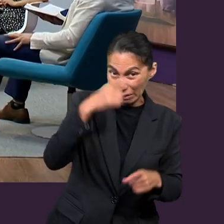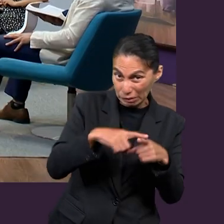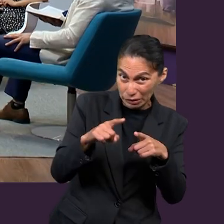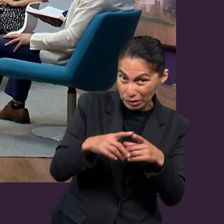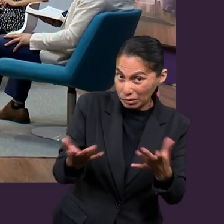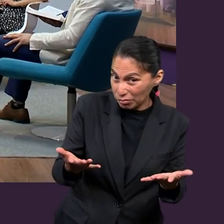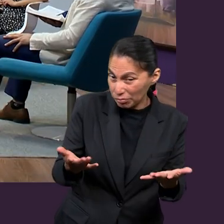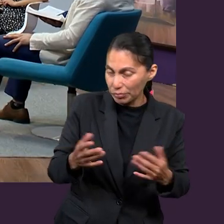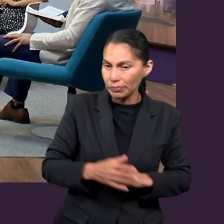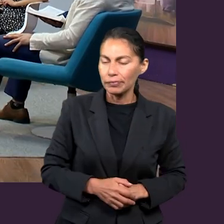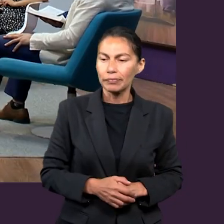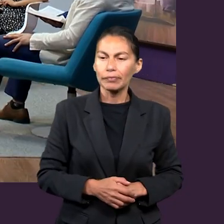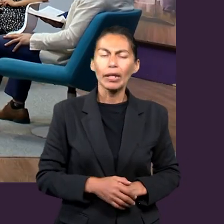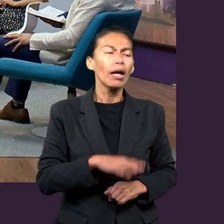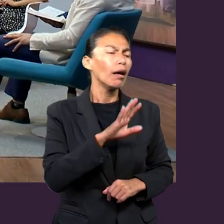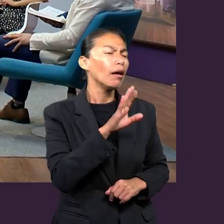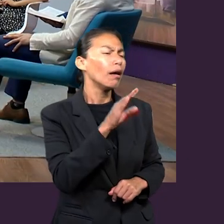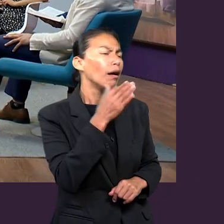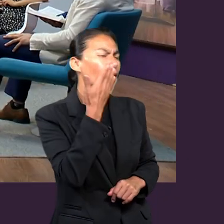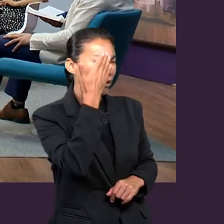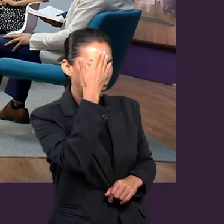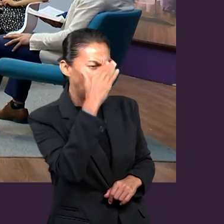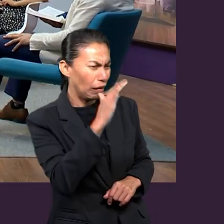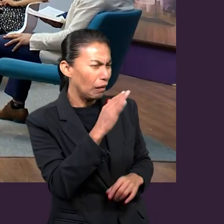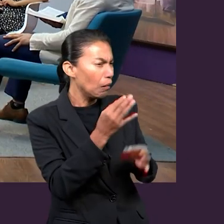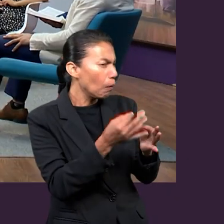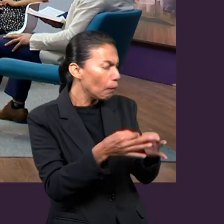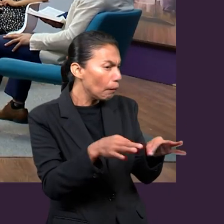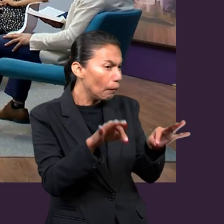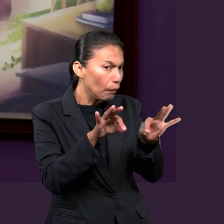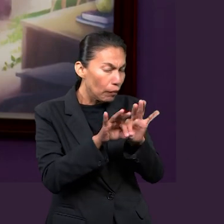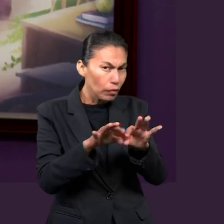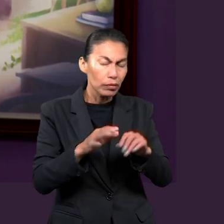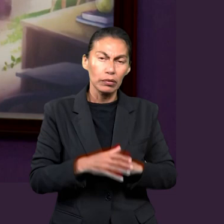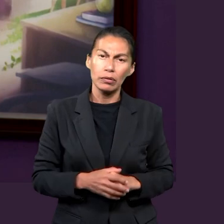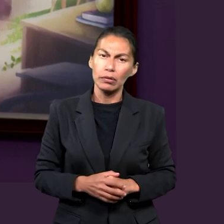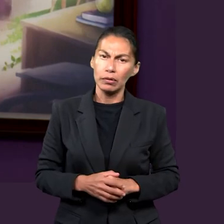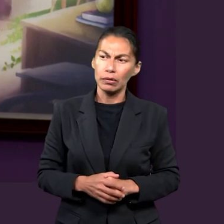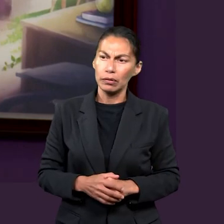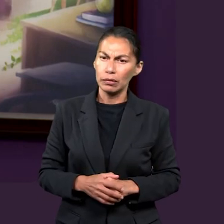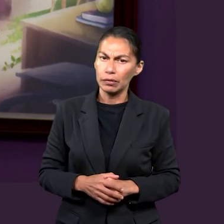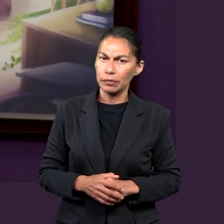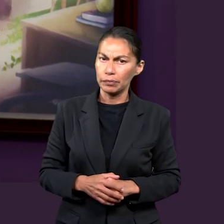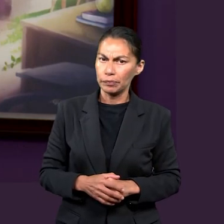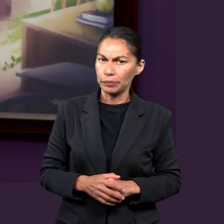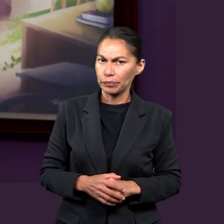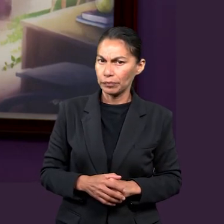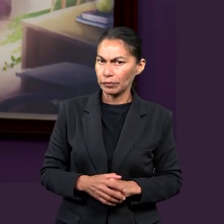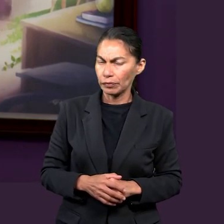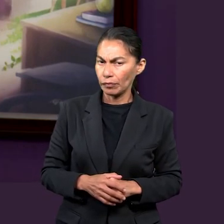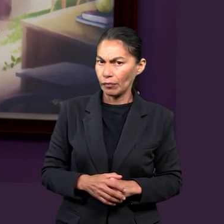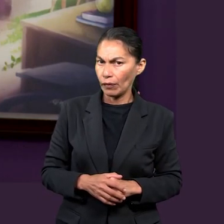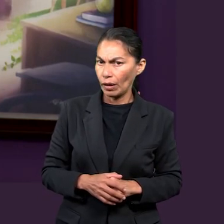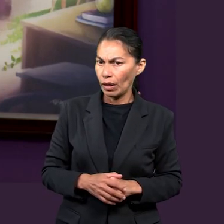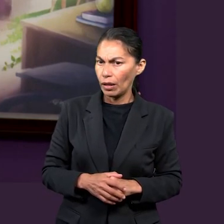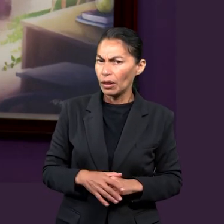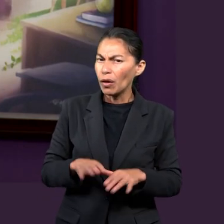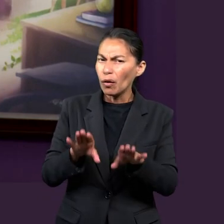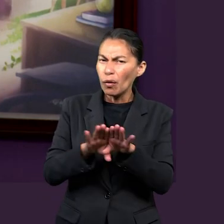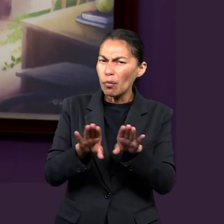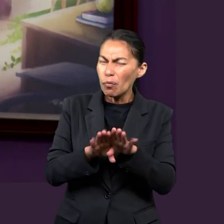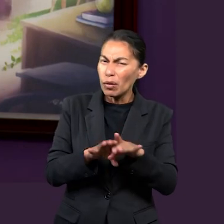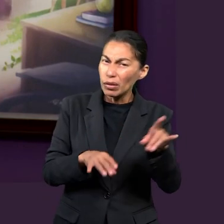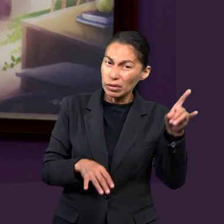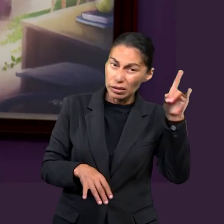encontrado? ¿Tenéis alguna experiencia? ¿Sabe que es importante conocer las técnicas